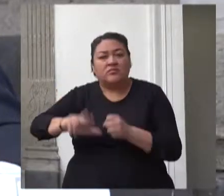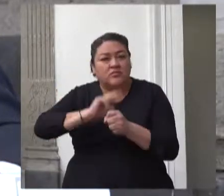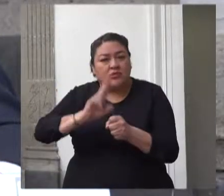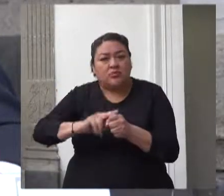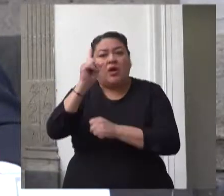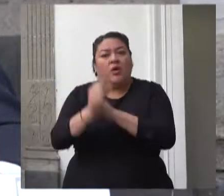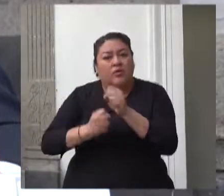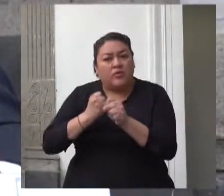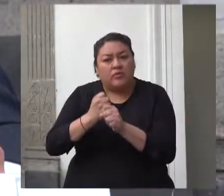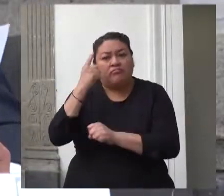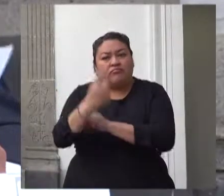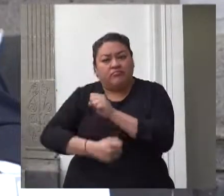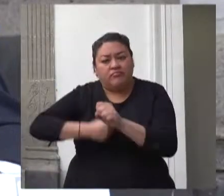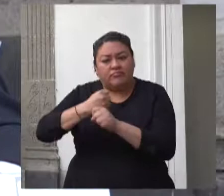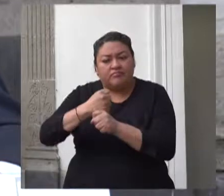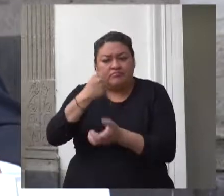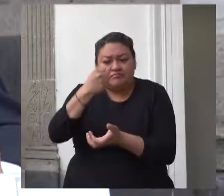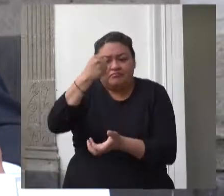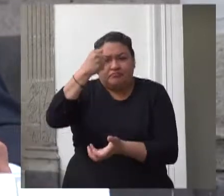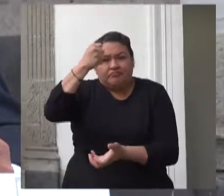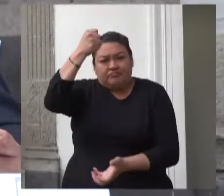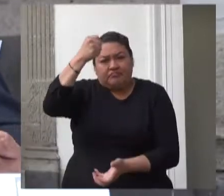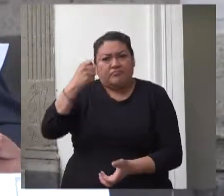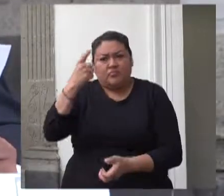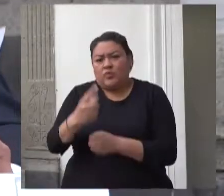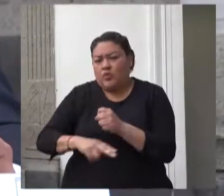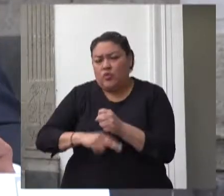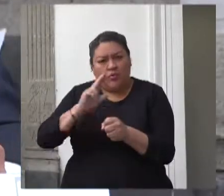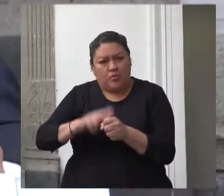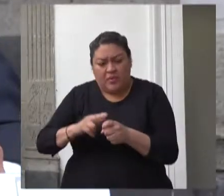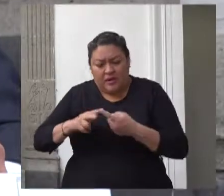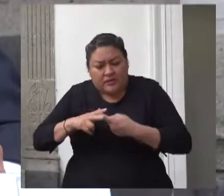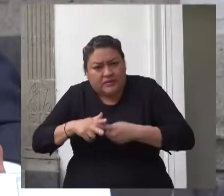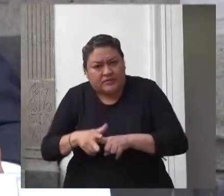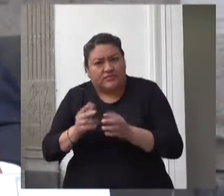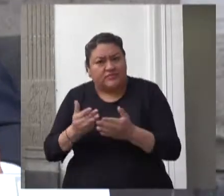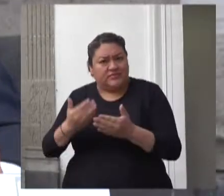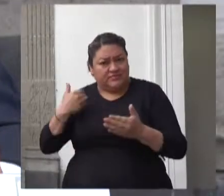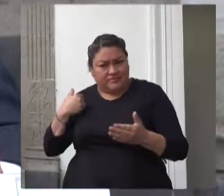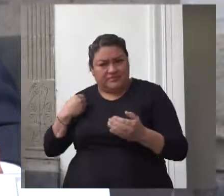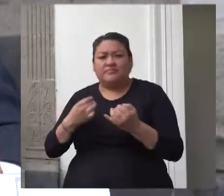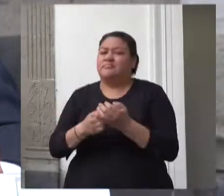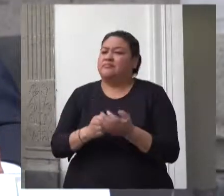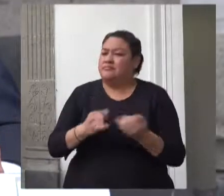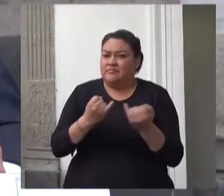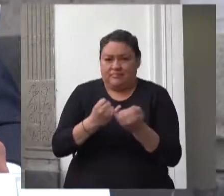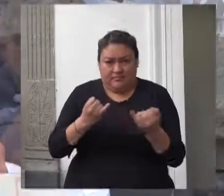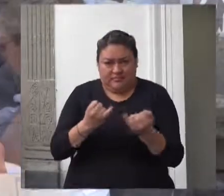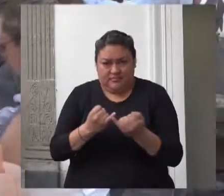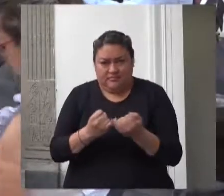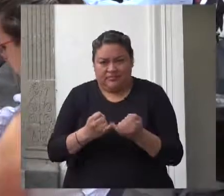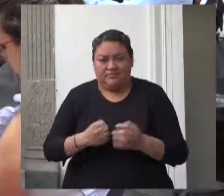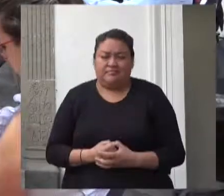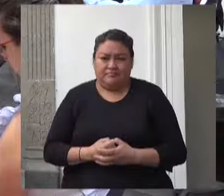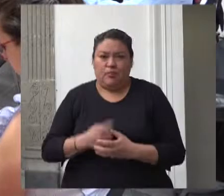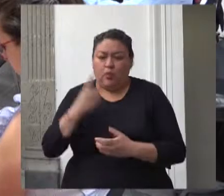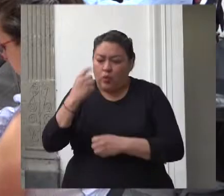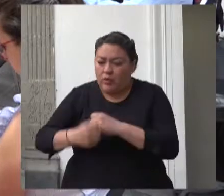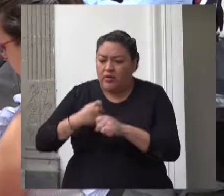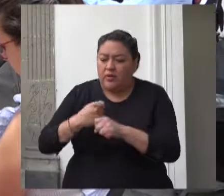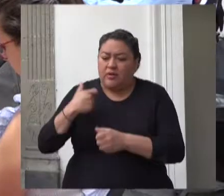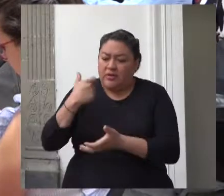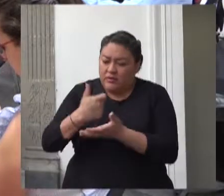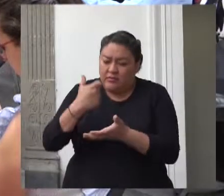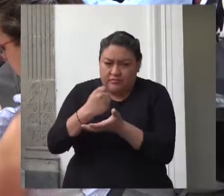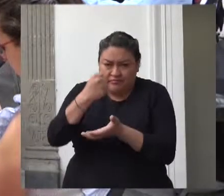que el programa había registrado desde su creación. Aunado a lo anterior las